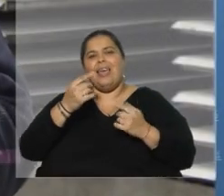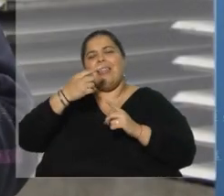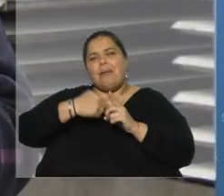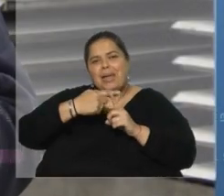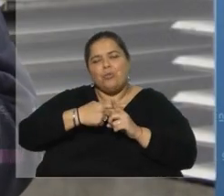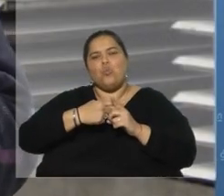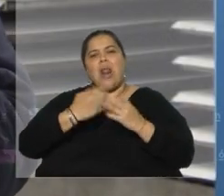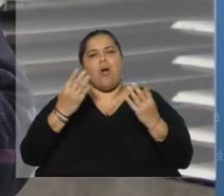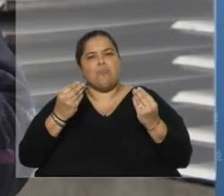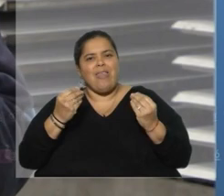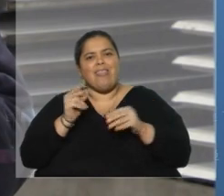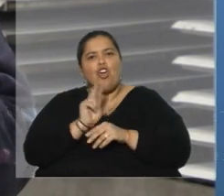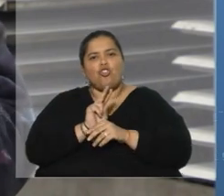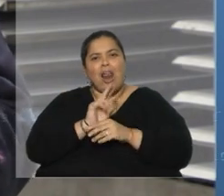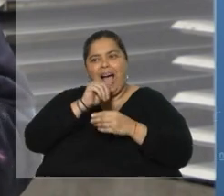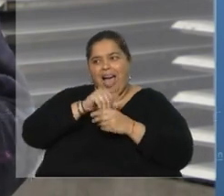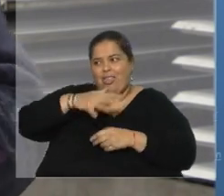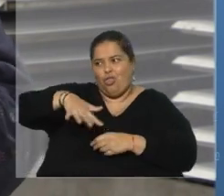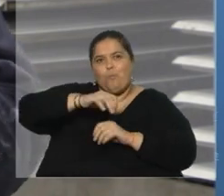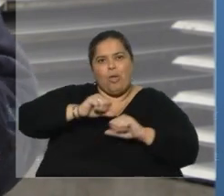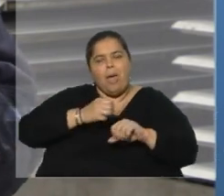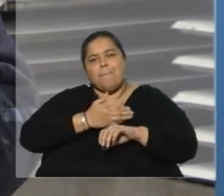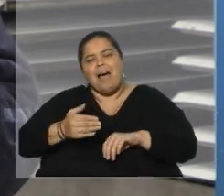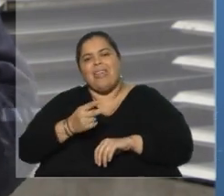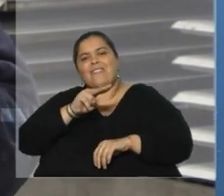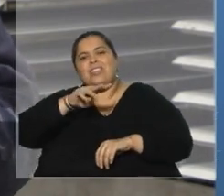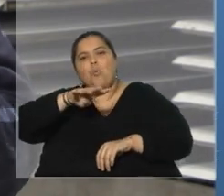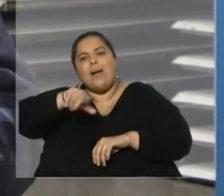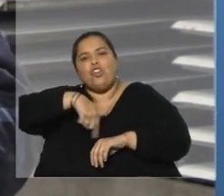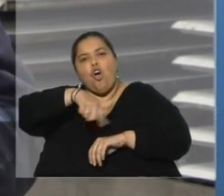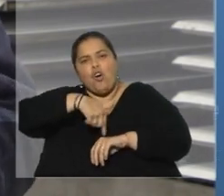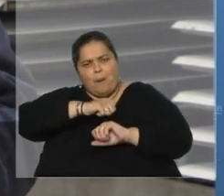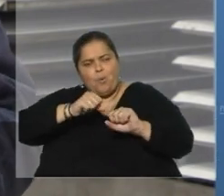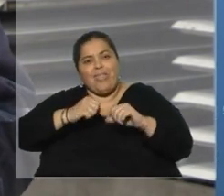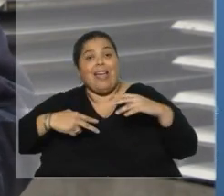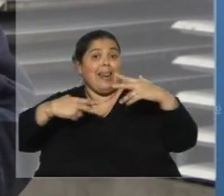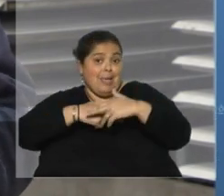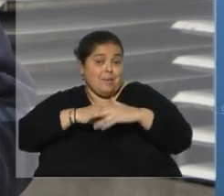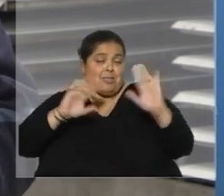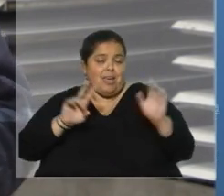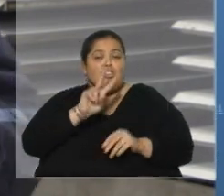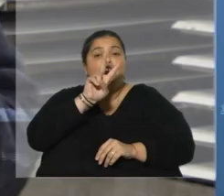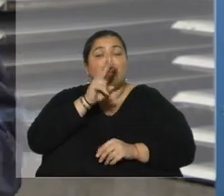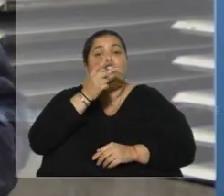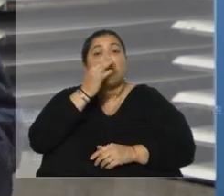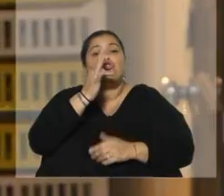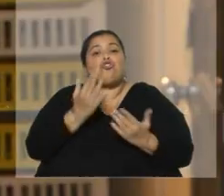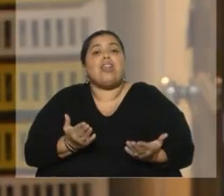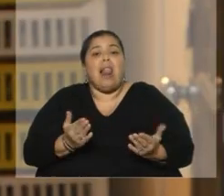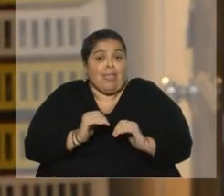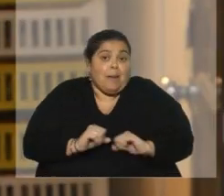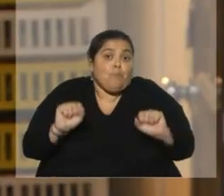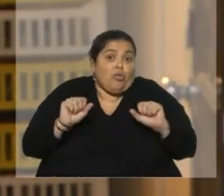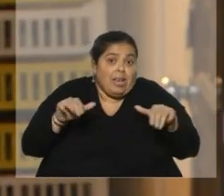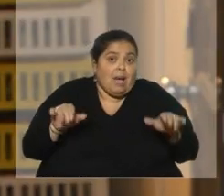controladas acá podemos mantener material más de 24 horas. sea que tenemos un límite de 2 toneladas más o menos de ingreso diario que podríamos procesar.